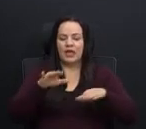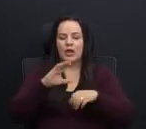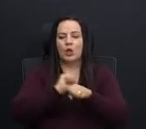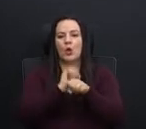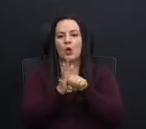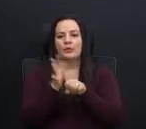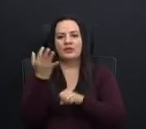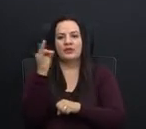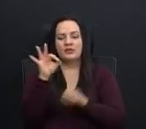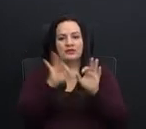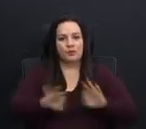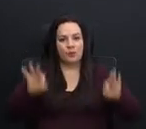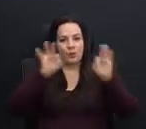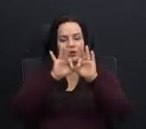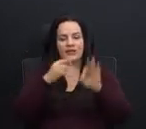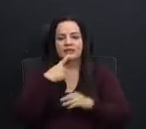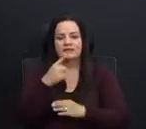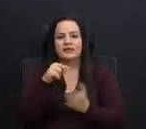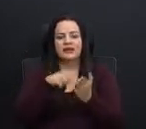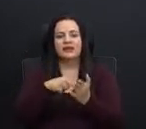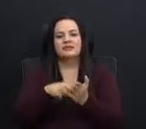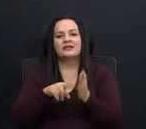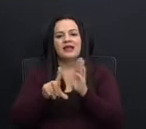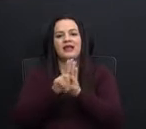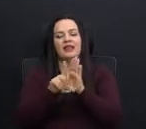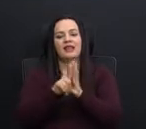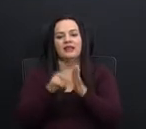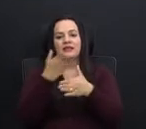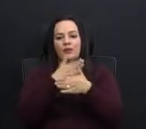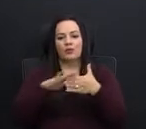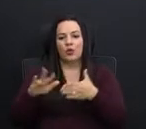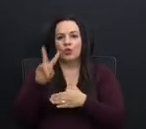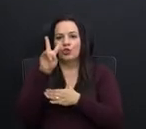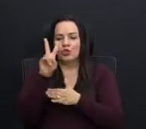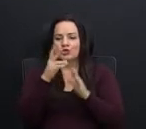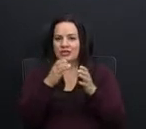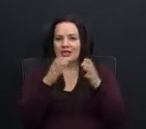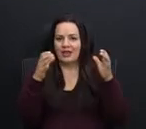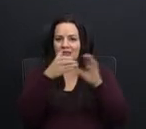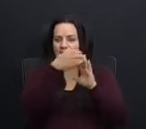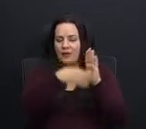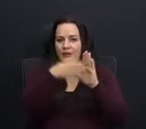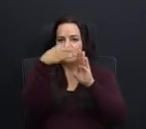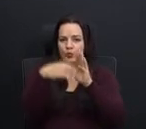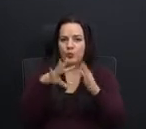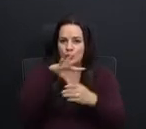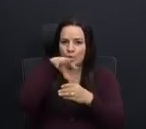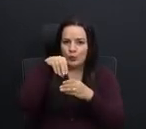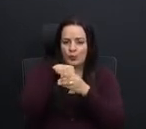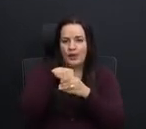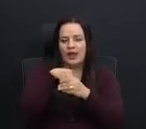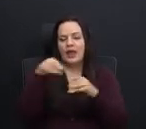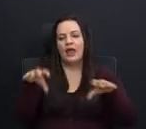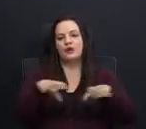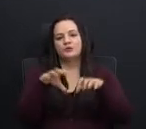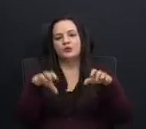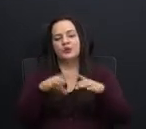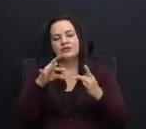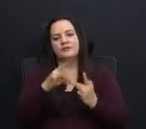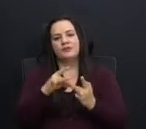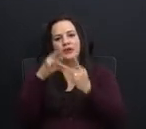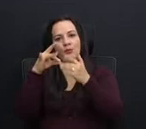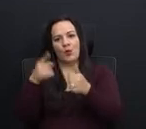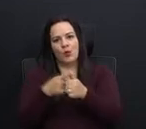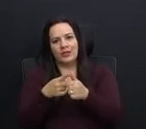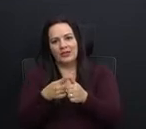importante señalar que esta ley se ha dividido en dos grandes capítulos que recogen las acciones primordiales que desde el